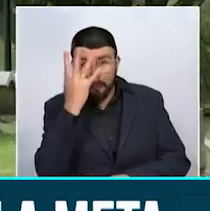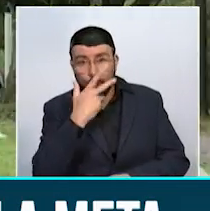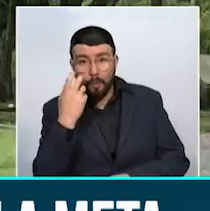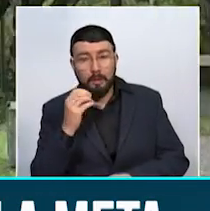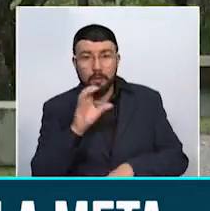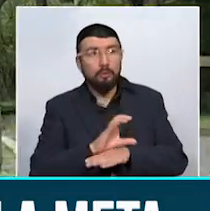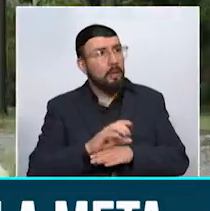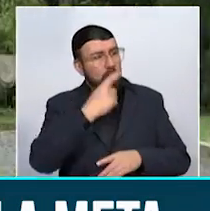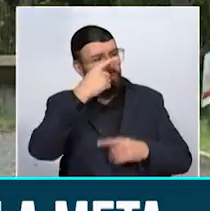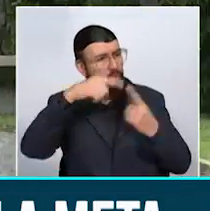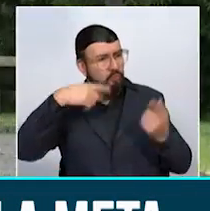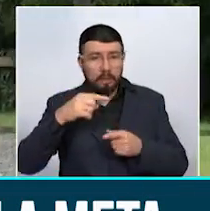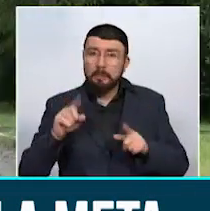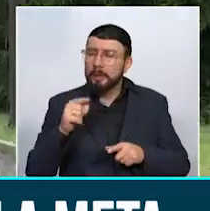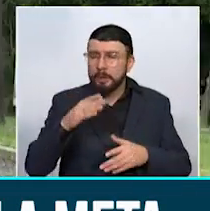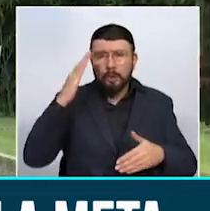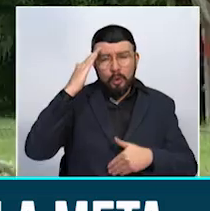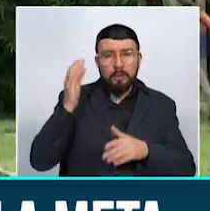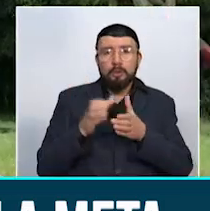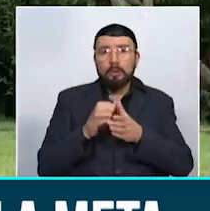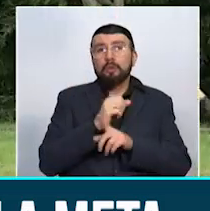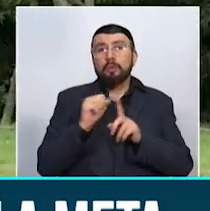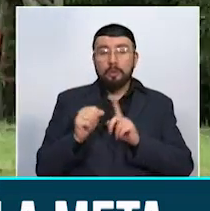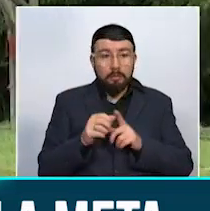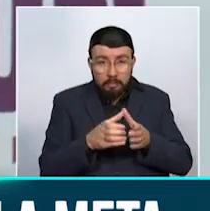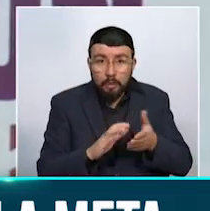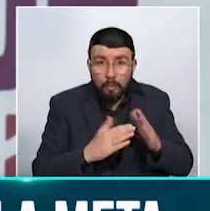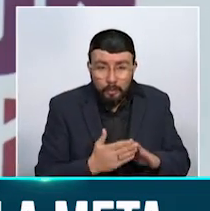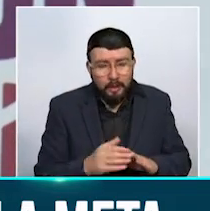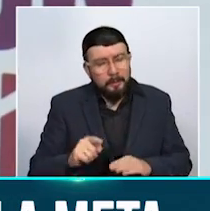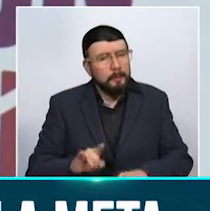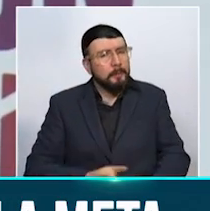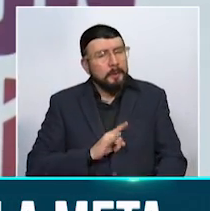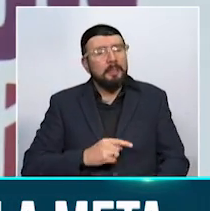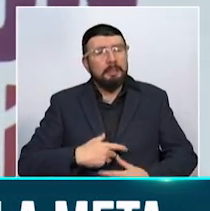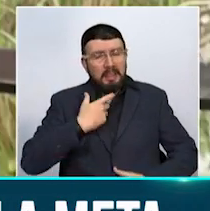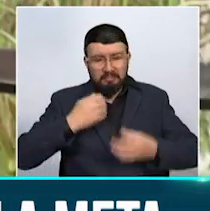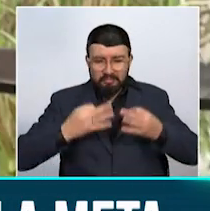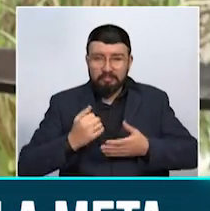y despertando conciencia social en una comunidad que lleva el ADN cívico en las venas.